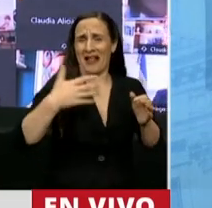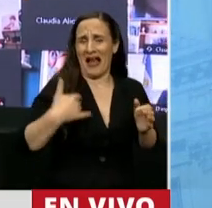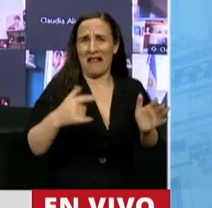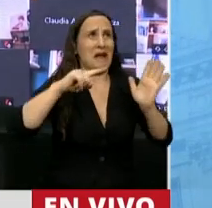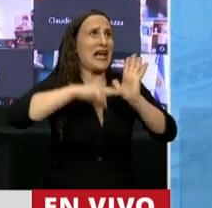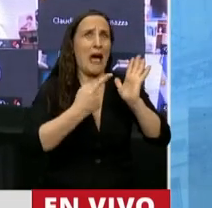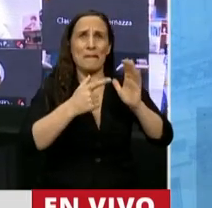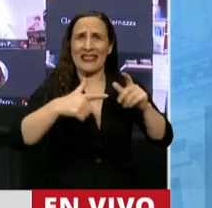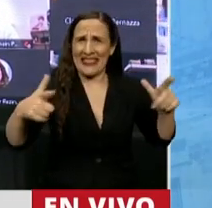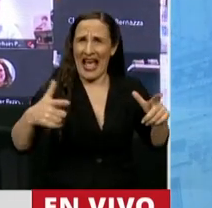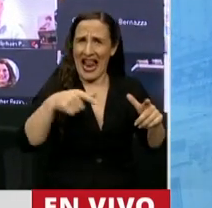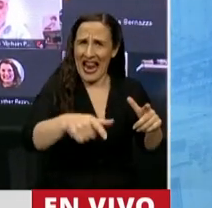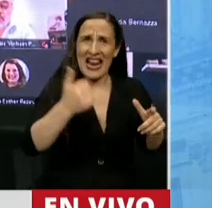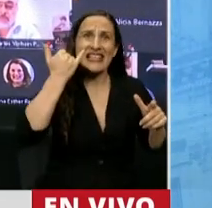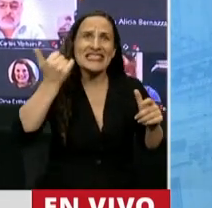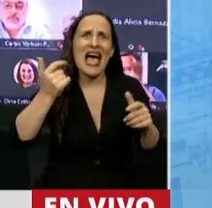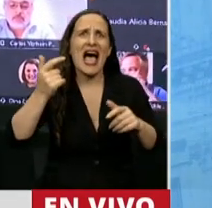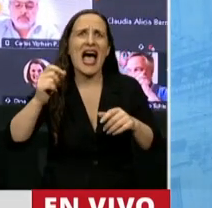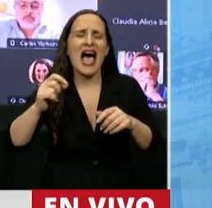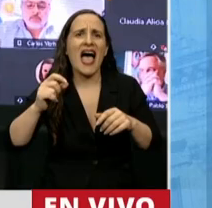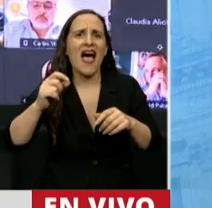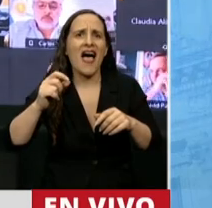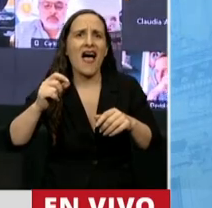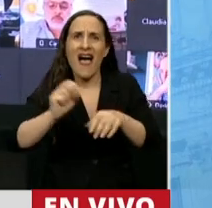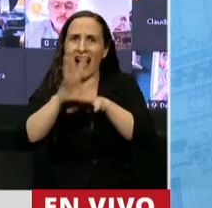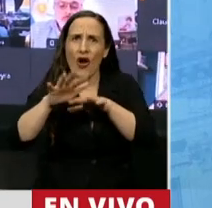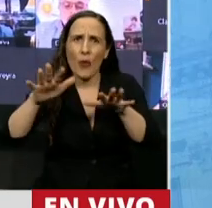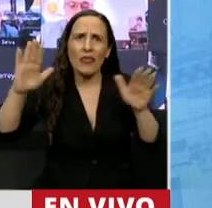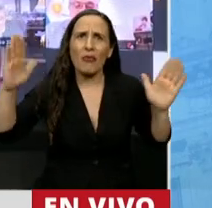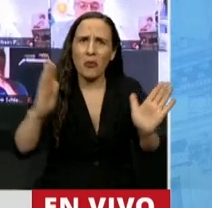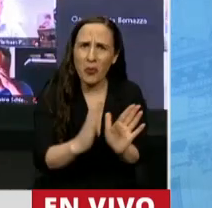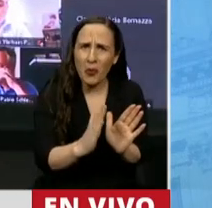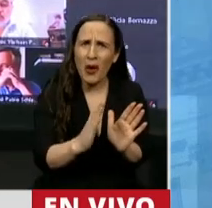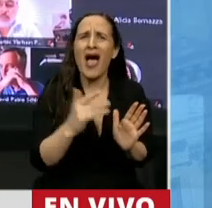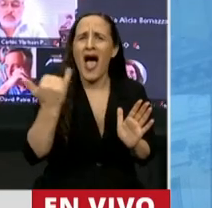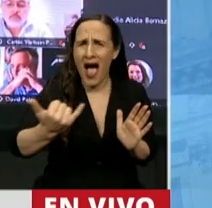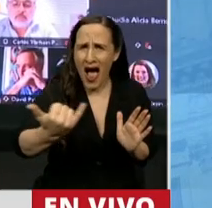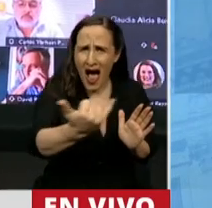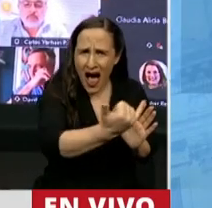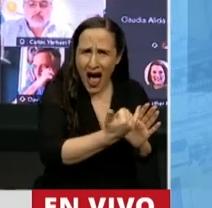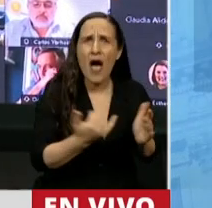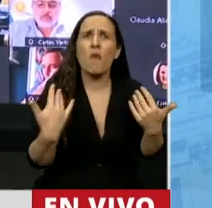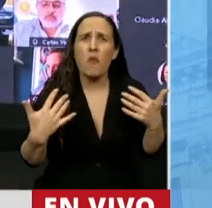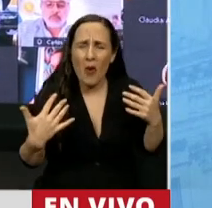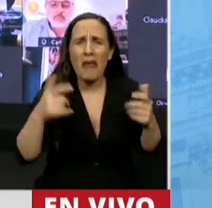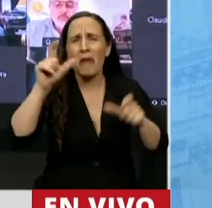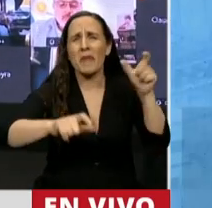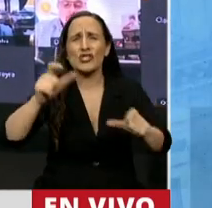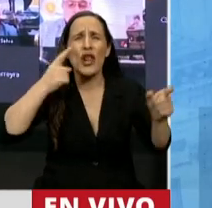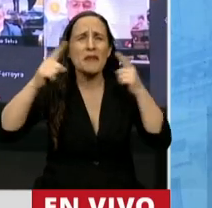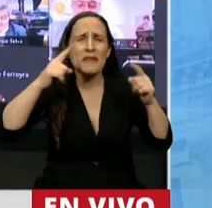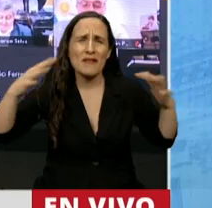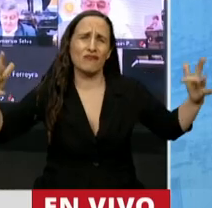federal, que ya está en la curva descendente de la pandemia, está llena de lugares donde pueden entrar miles de personas